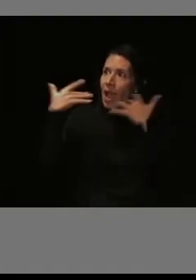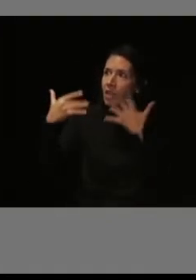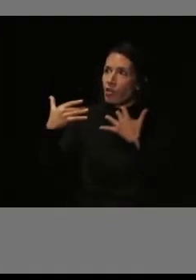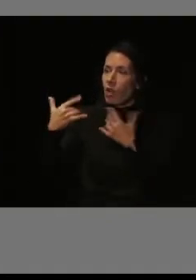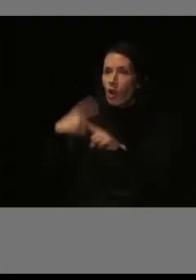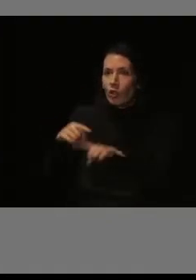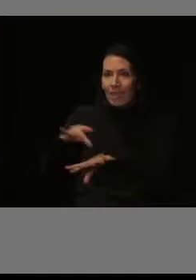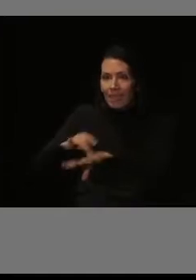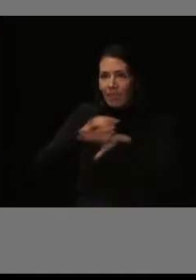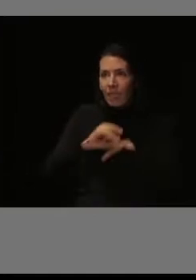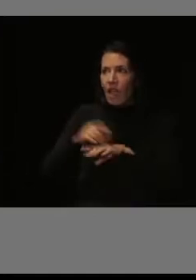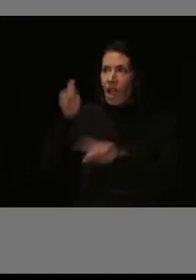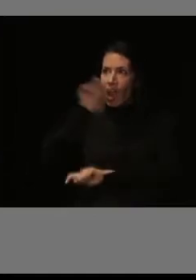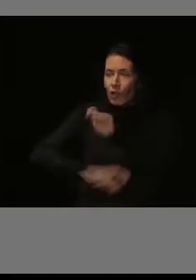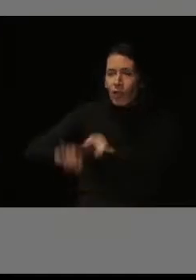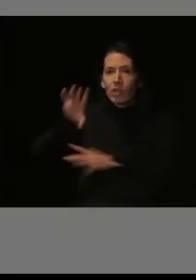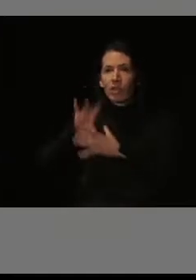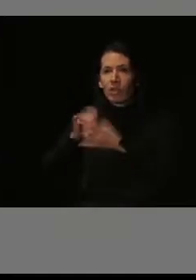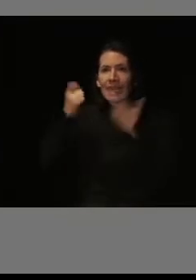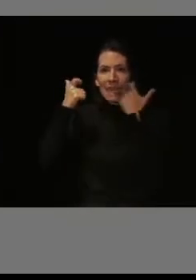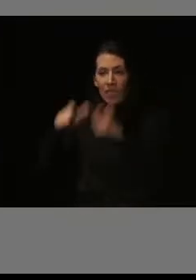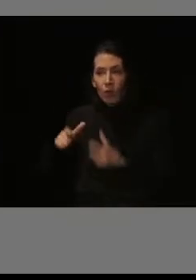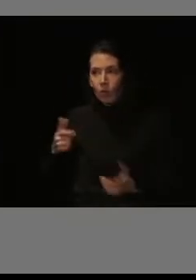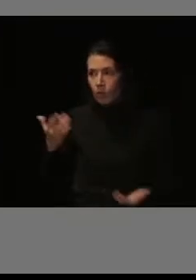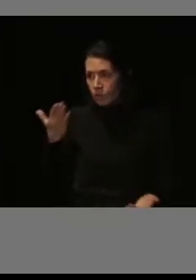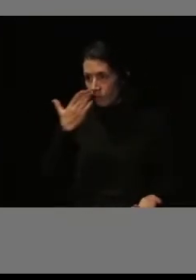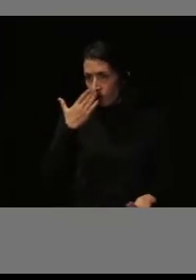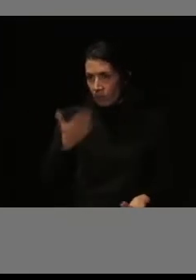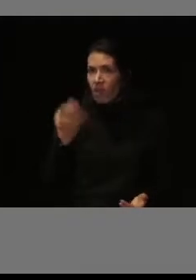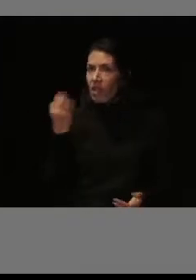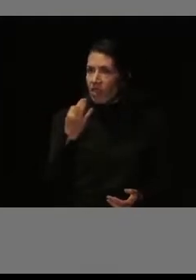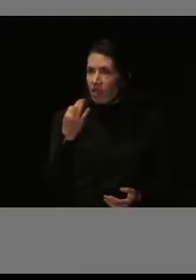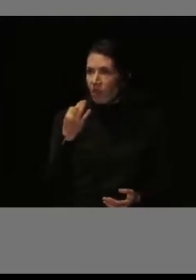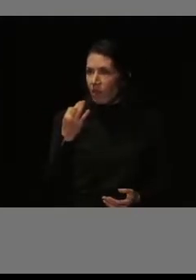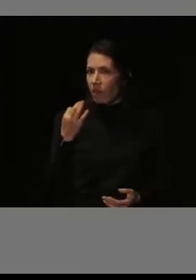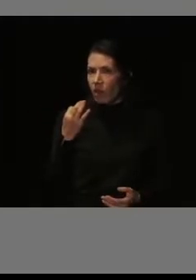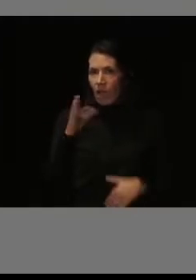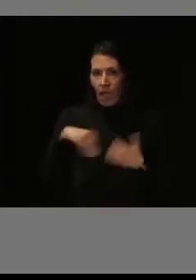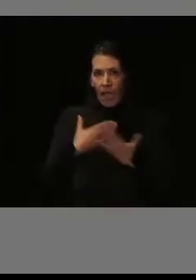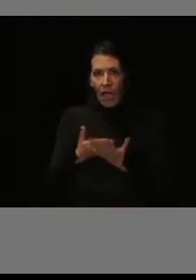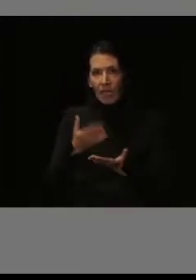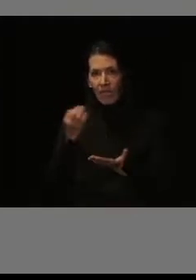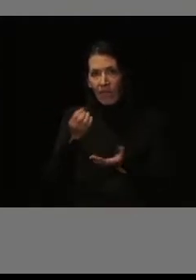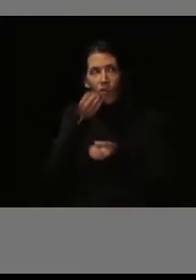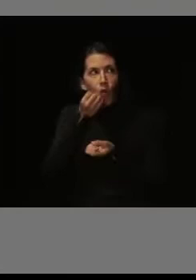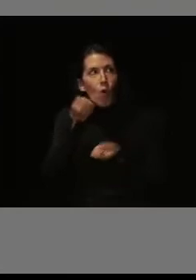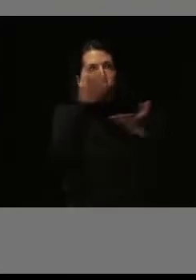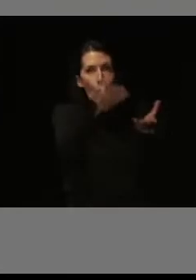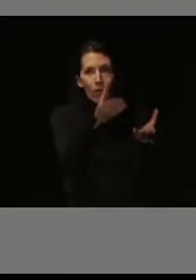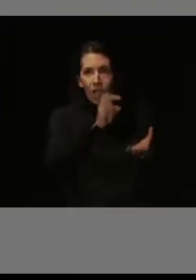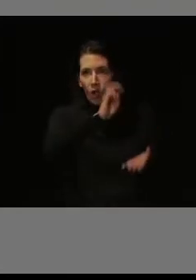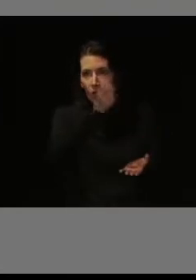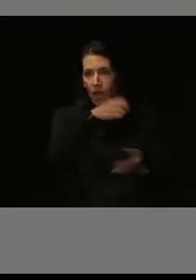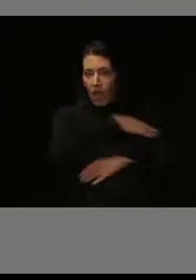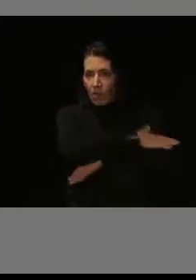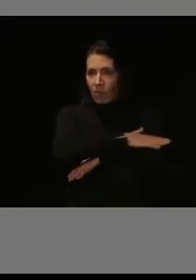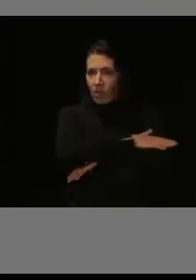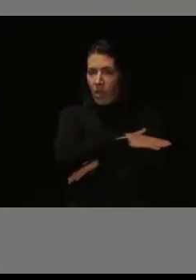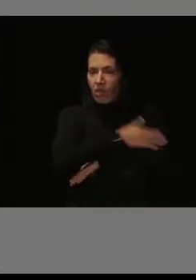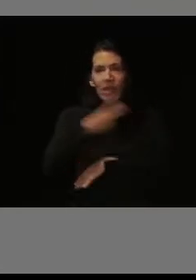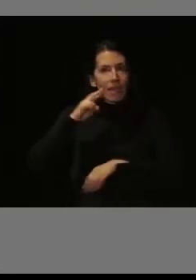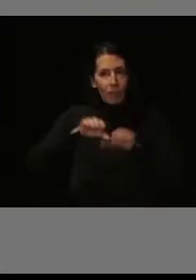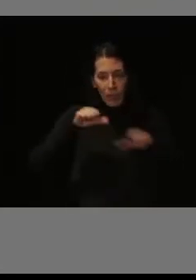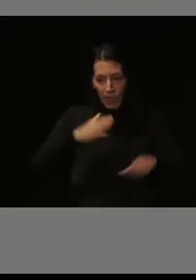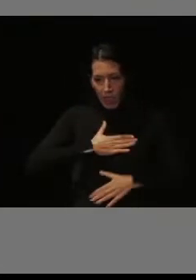si nosotros tenemos que trasladar nuestra experiencia a otras administraciones para que desarrollen proyectos